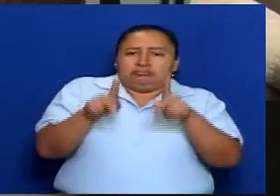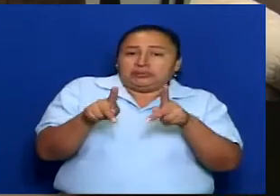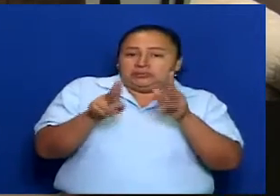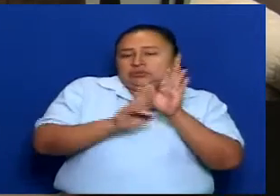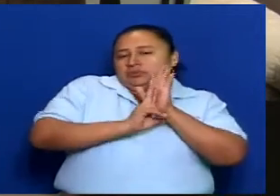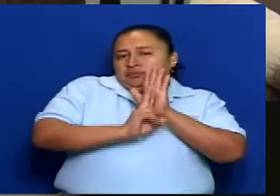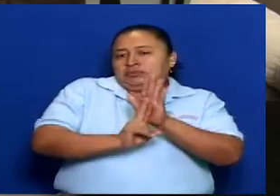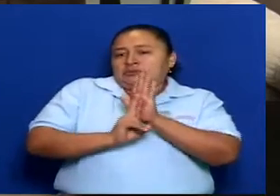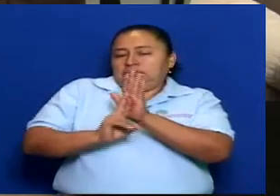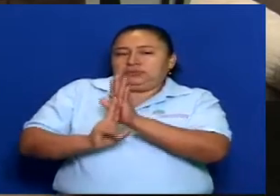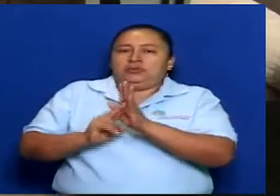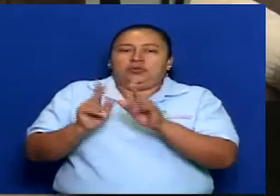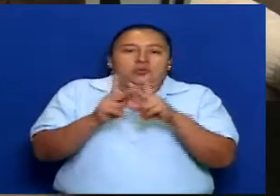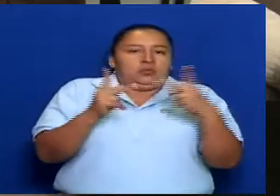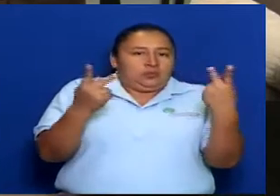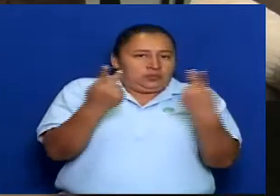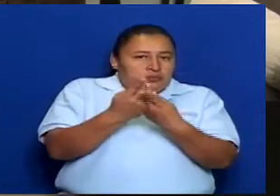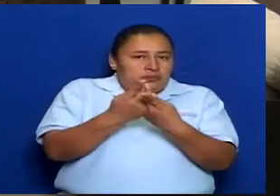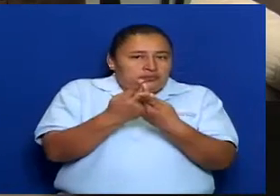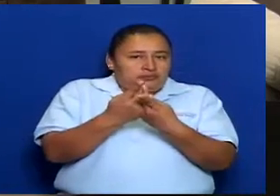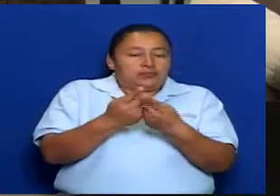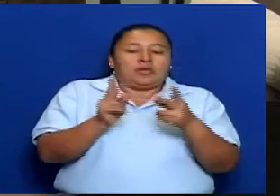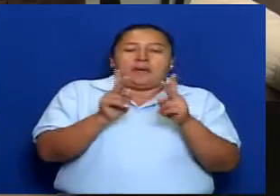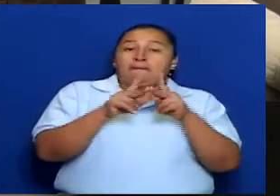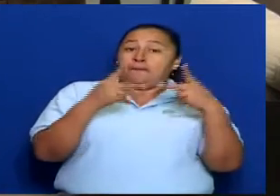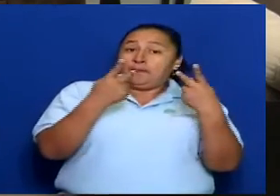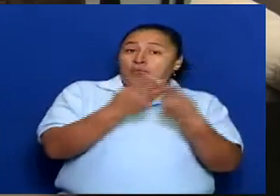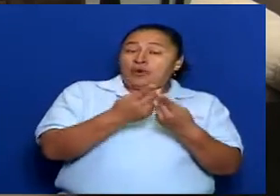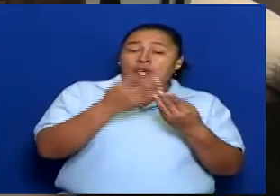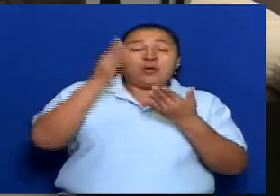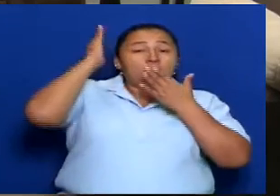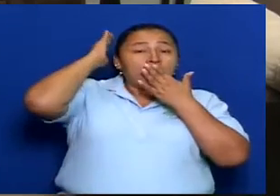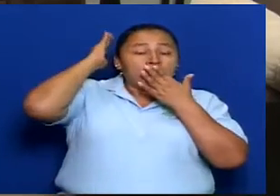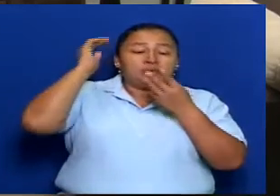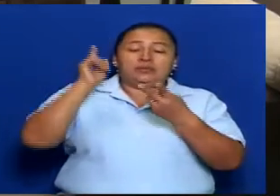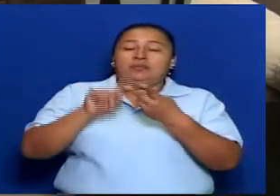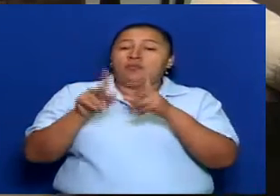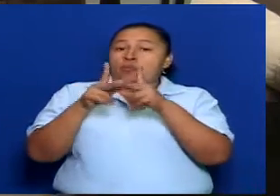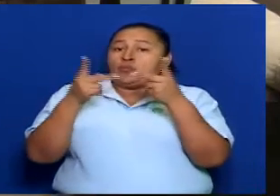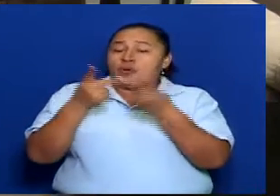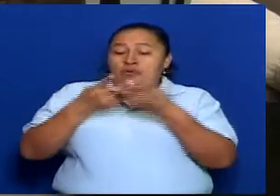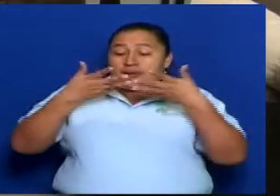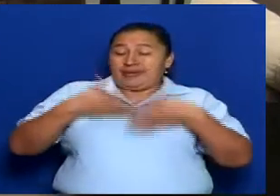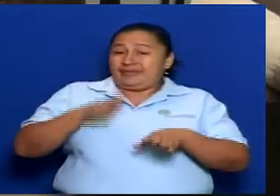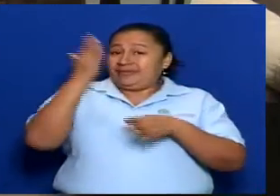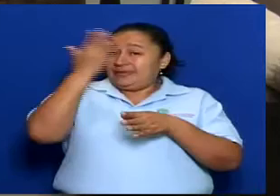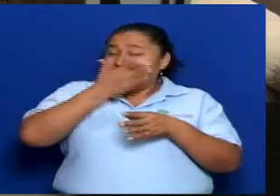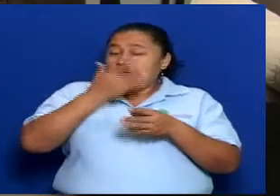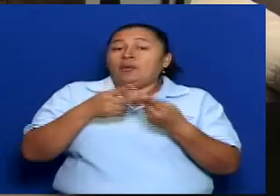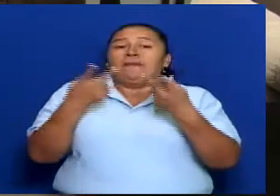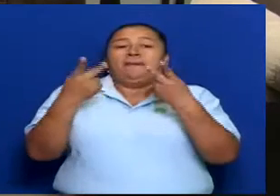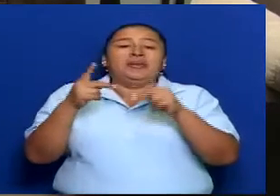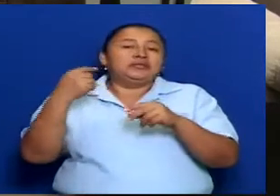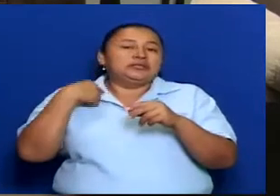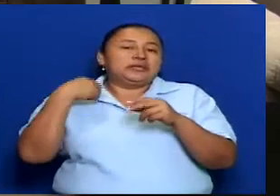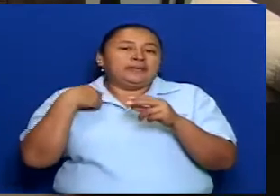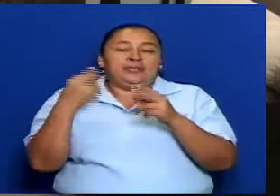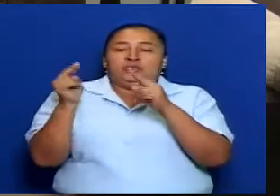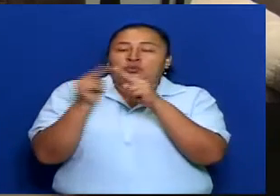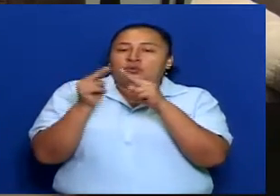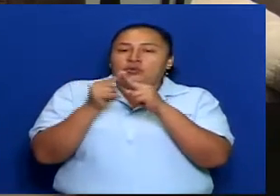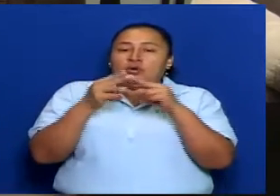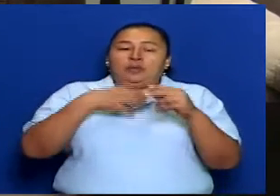representación de los pueblos. Pueblos originarios, pueblos afrodescendientes, pero vinculados siempre con los